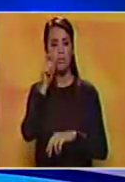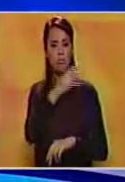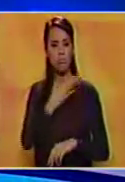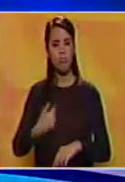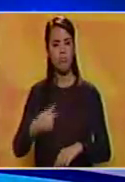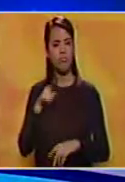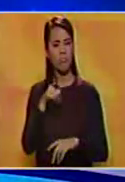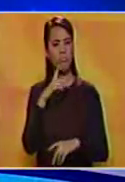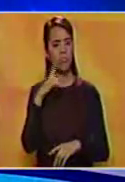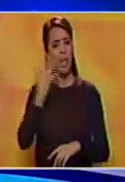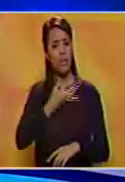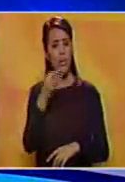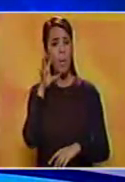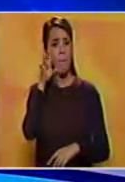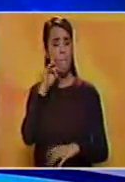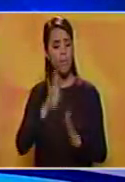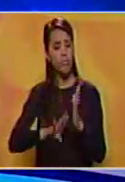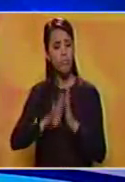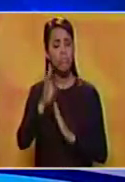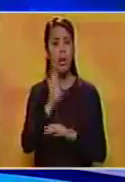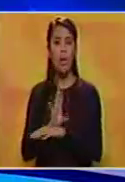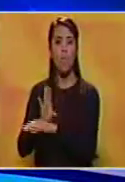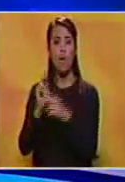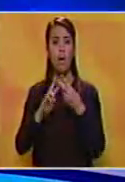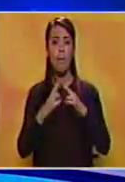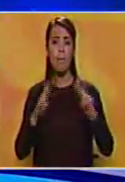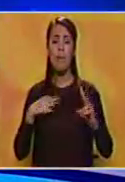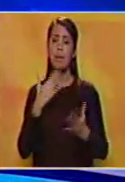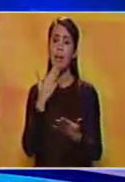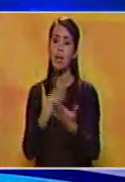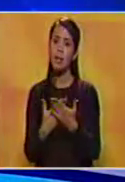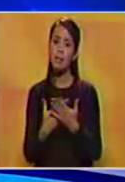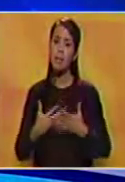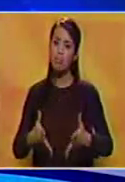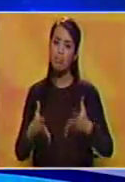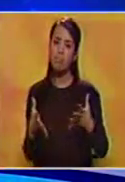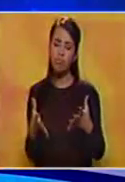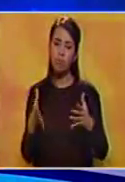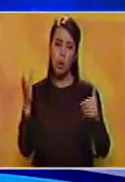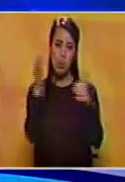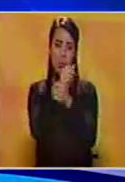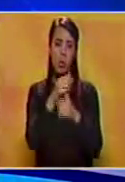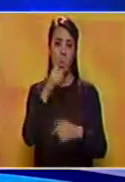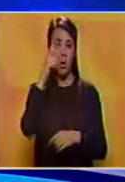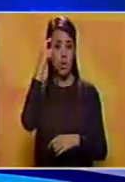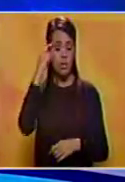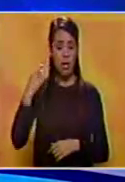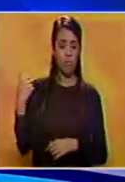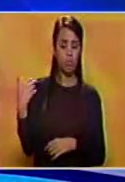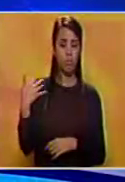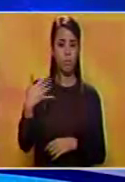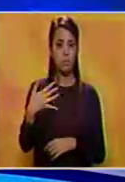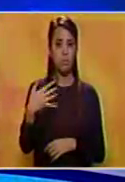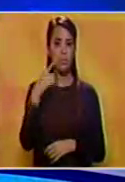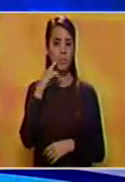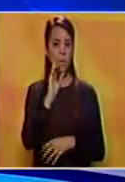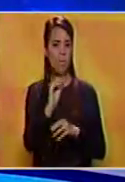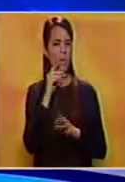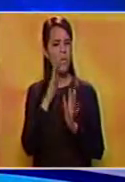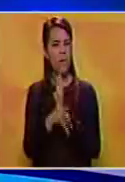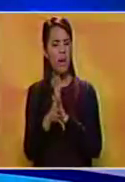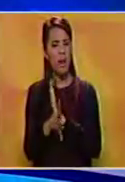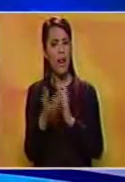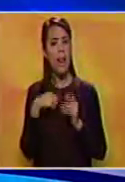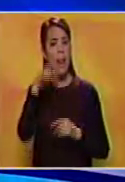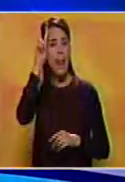aseguró que su país avanza en la seguridad y la paz y agradeció las victorias alcanzadas en los últimos días en lo que se efectuó la llamada Operación